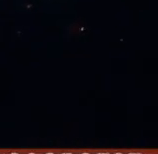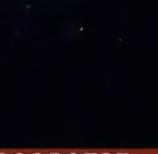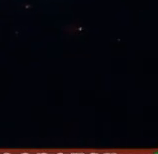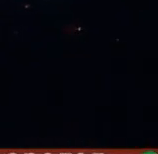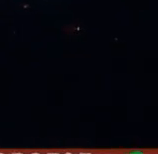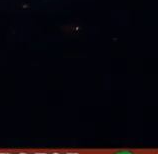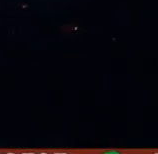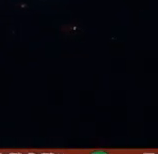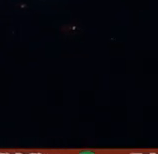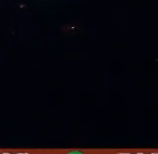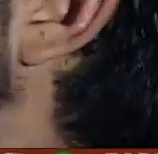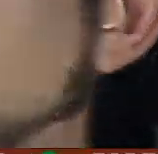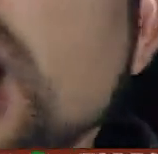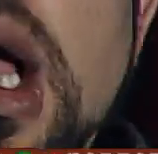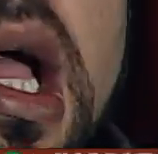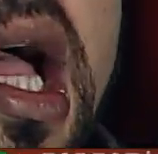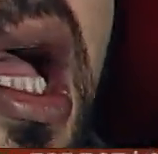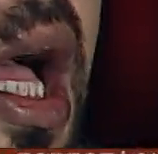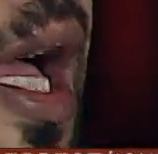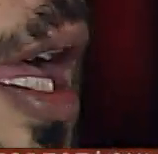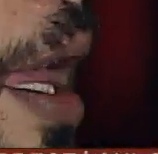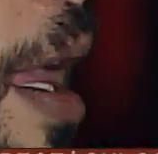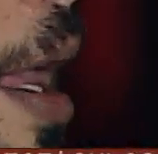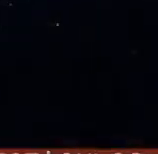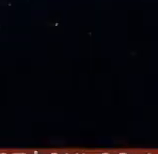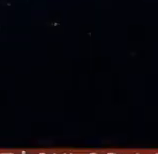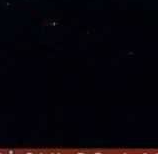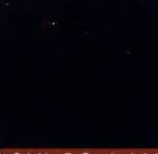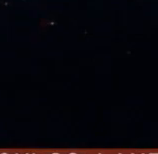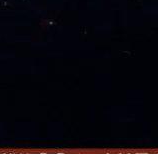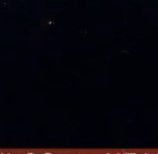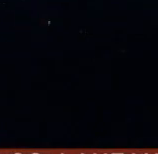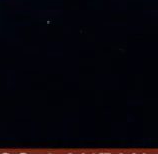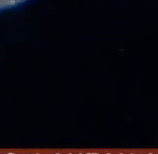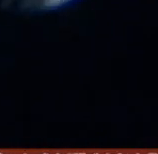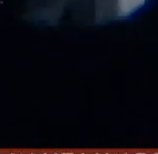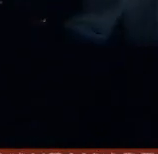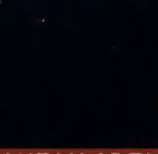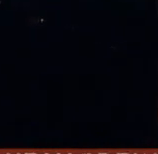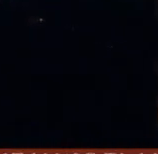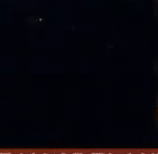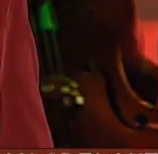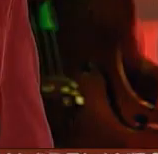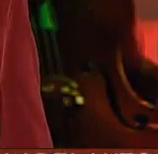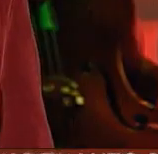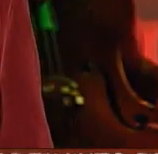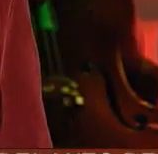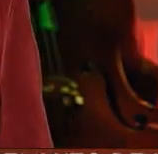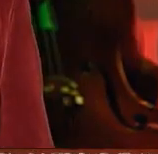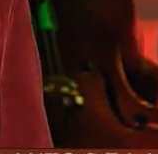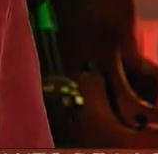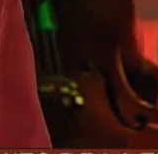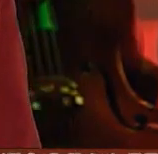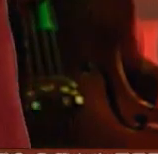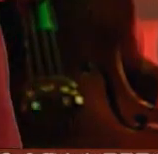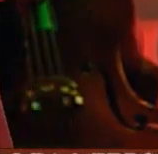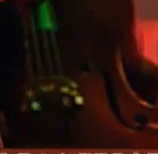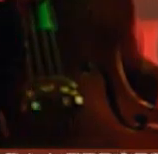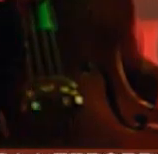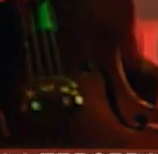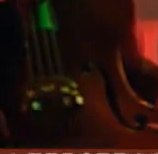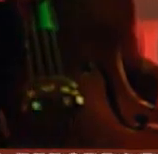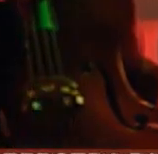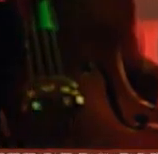en Facebook y Twitter se va a estar promocionando y al aire en Aprende TV el